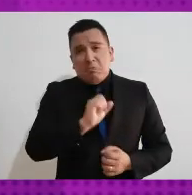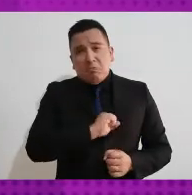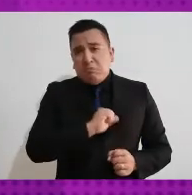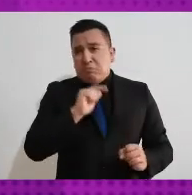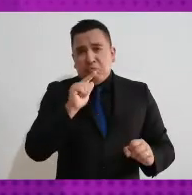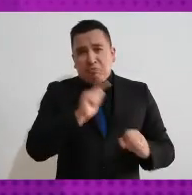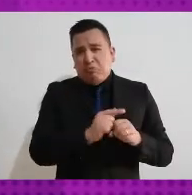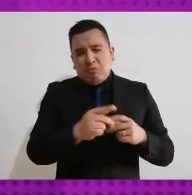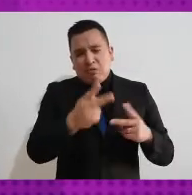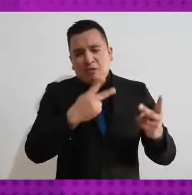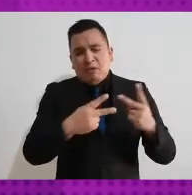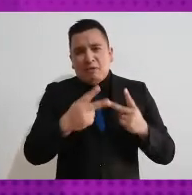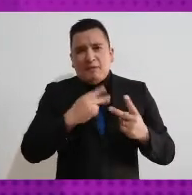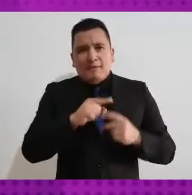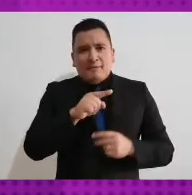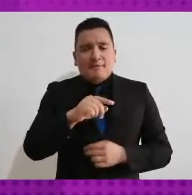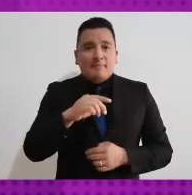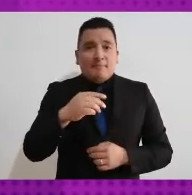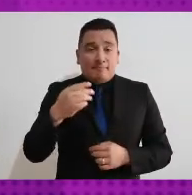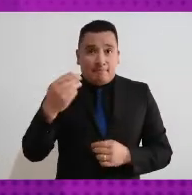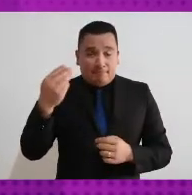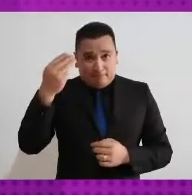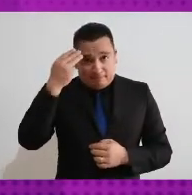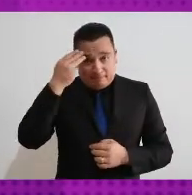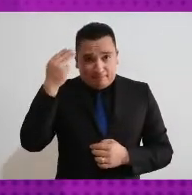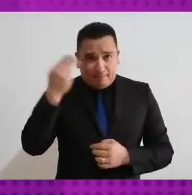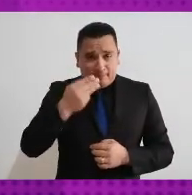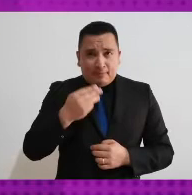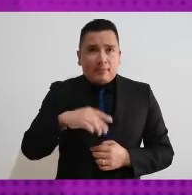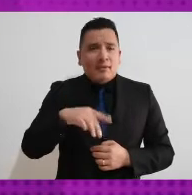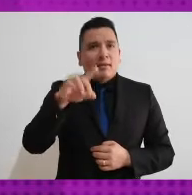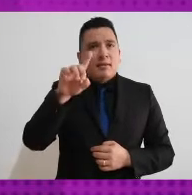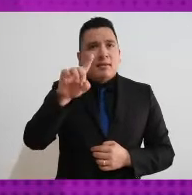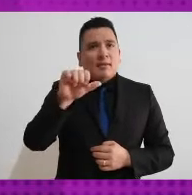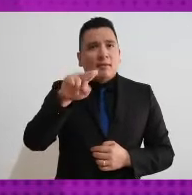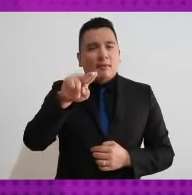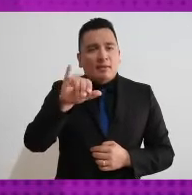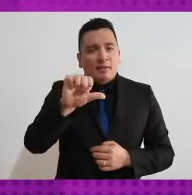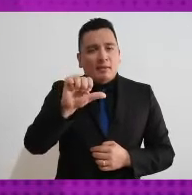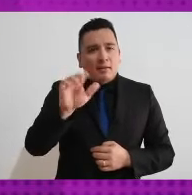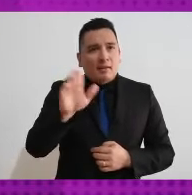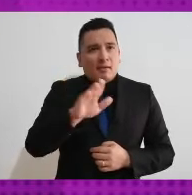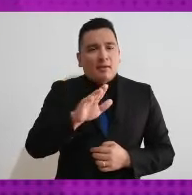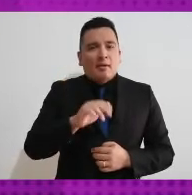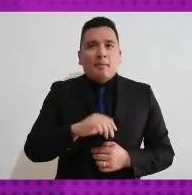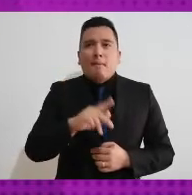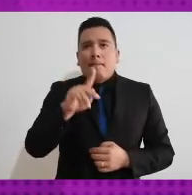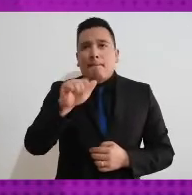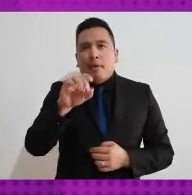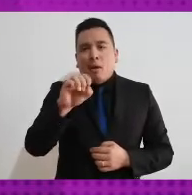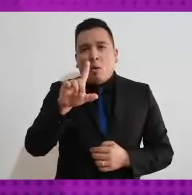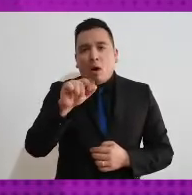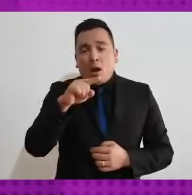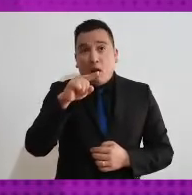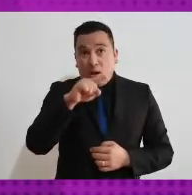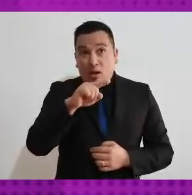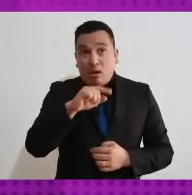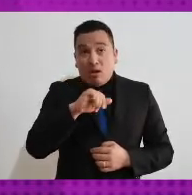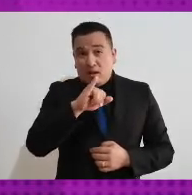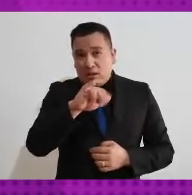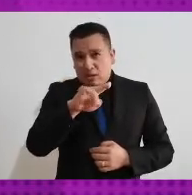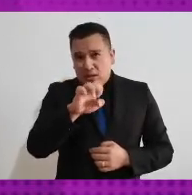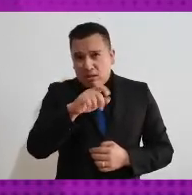una invitada muy especial, la maestra Dania Paola Rabel Cuevas, quien es consejera electoral del Instituto Nacional